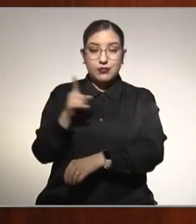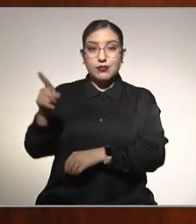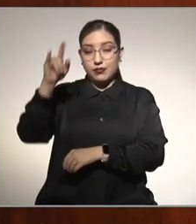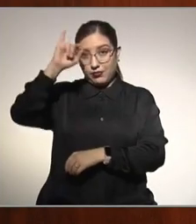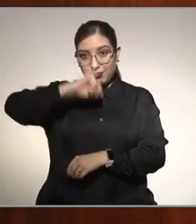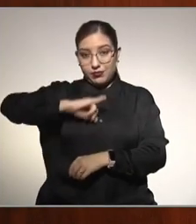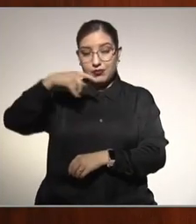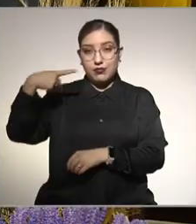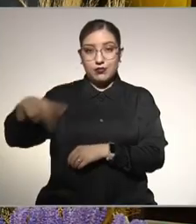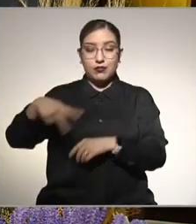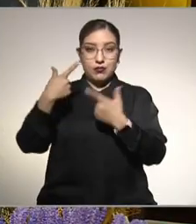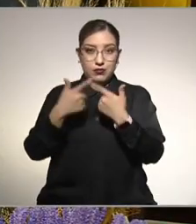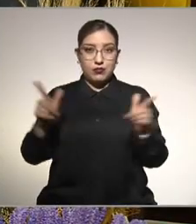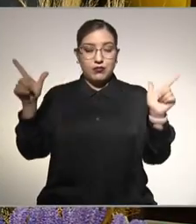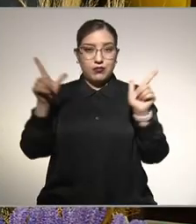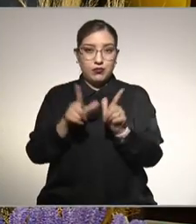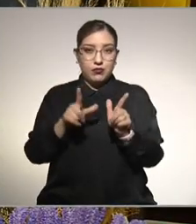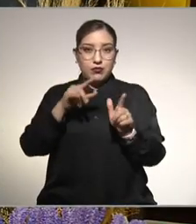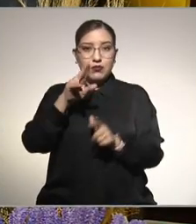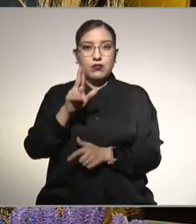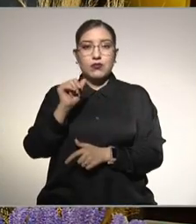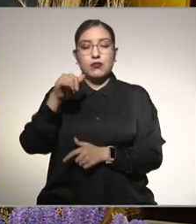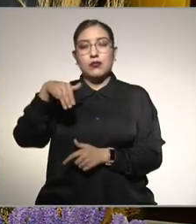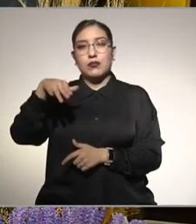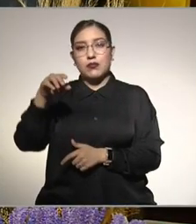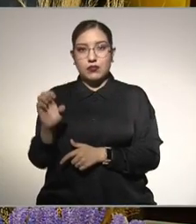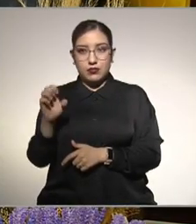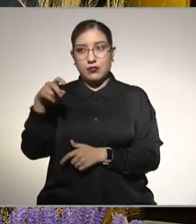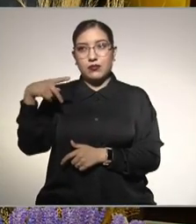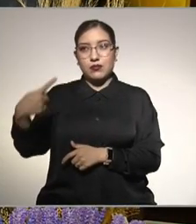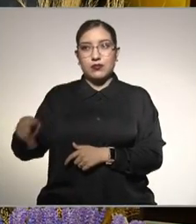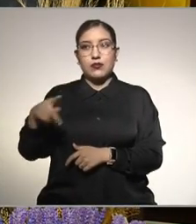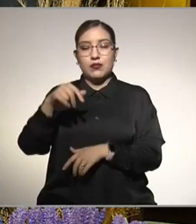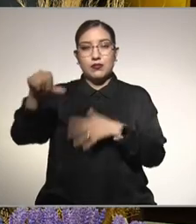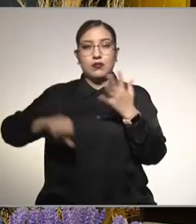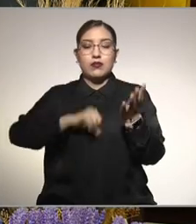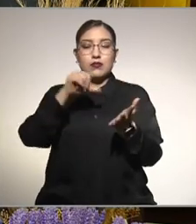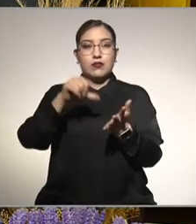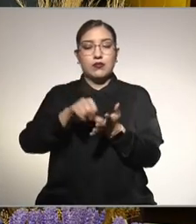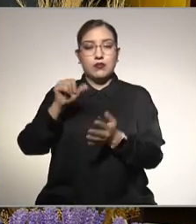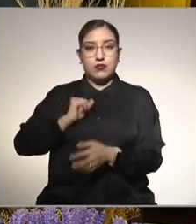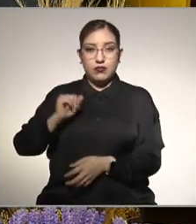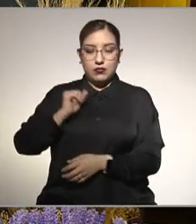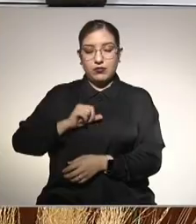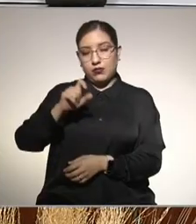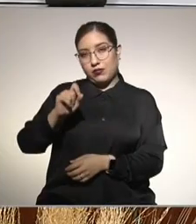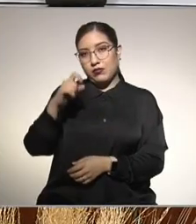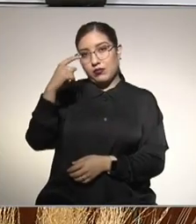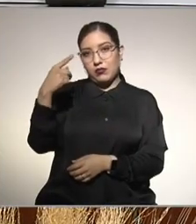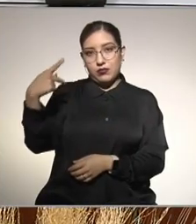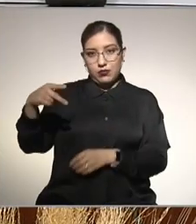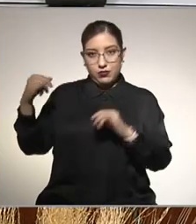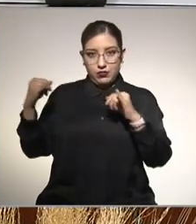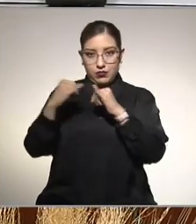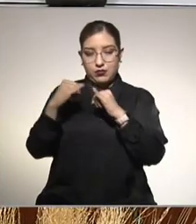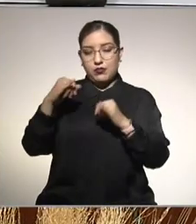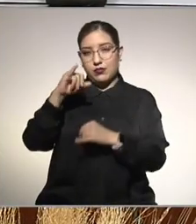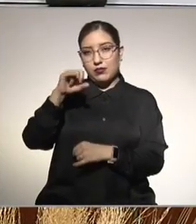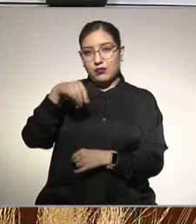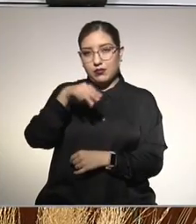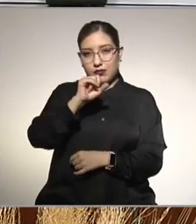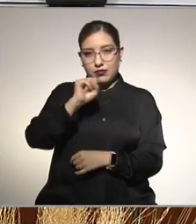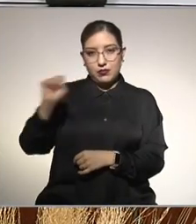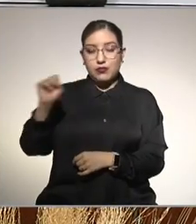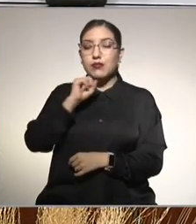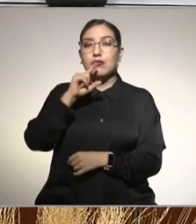es jefe de gastroenterología del UMAE, del Hospital de Especialidades del Centro Médico Nacional Siglo XXI del Instituto Mexicano del Seguro Social. Y el